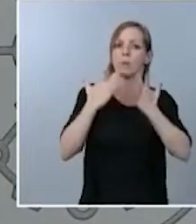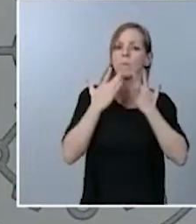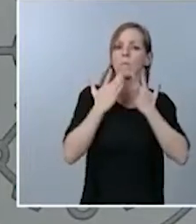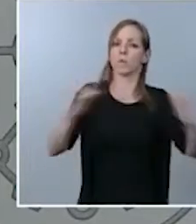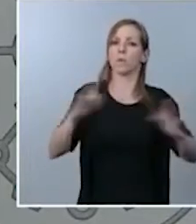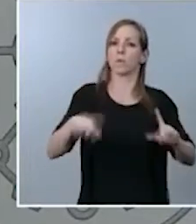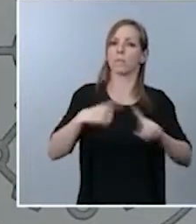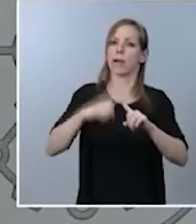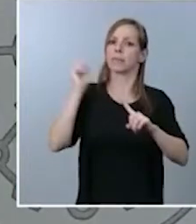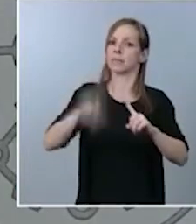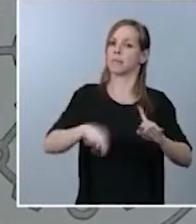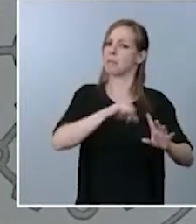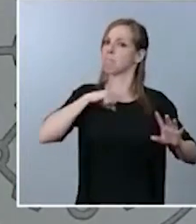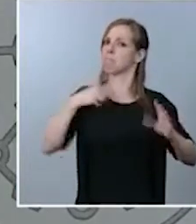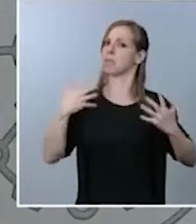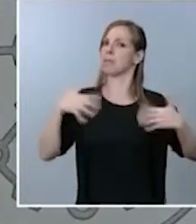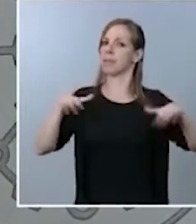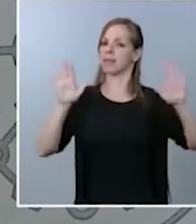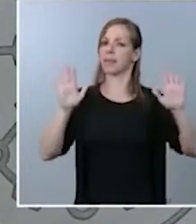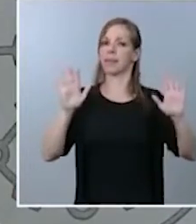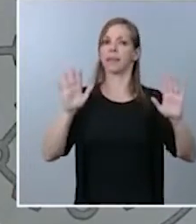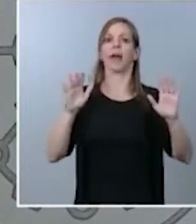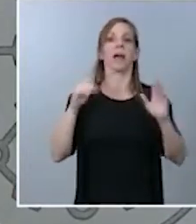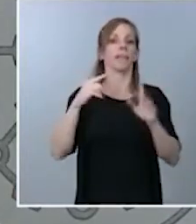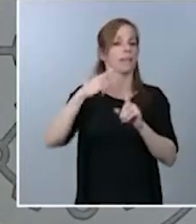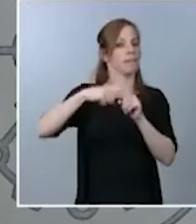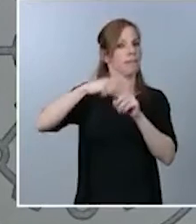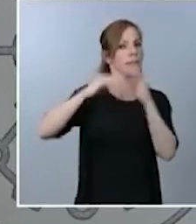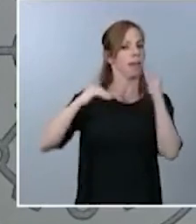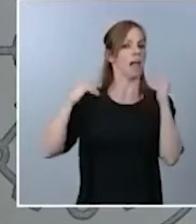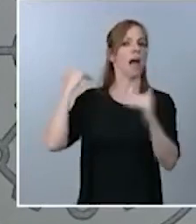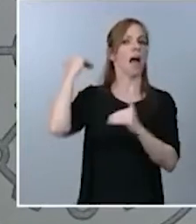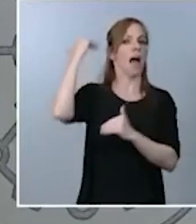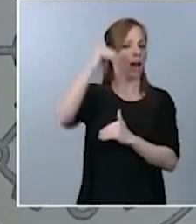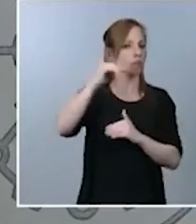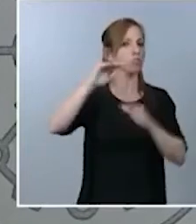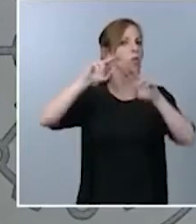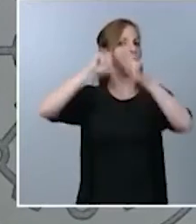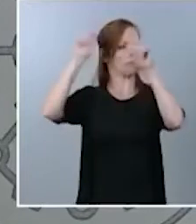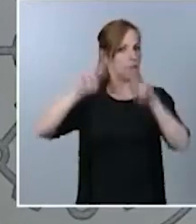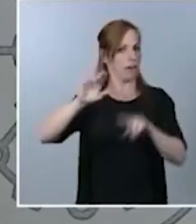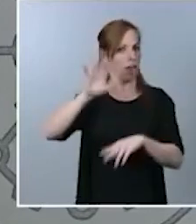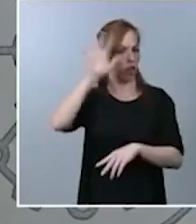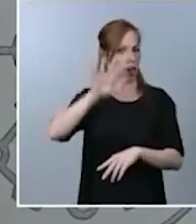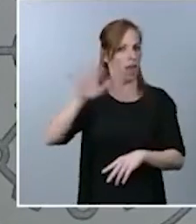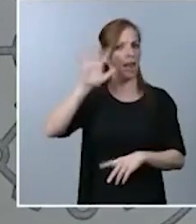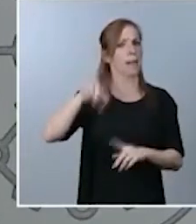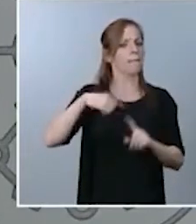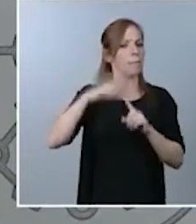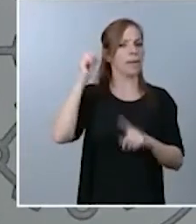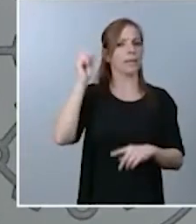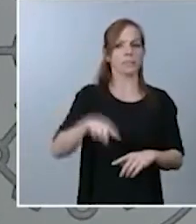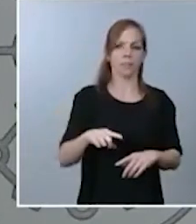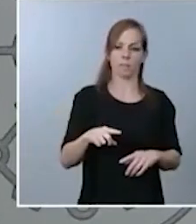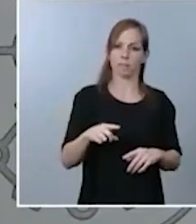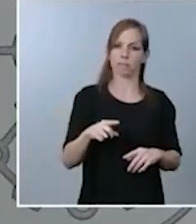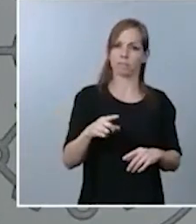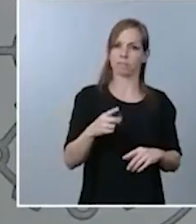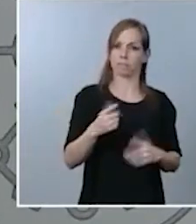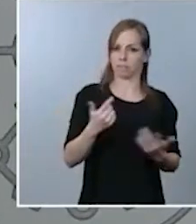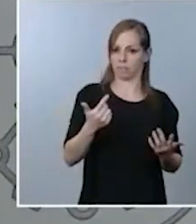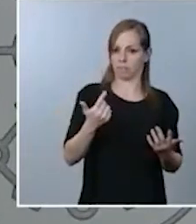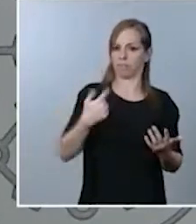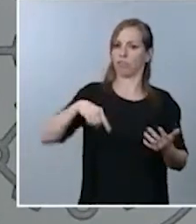en las más altas instancias jurisdiccionales internacionales y situándose así a la altura e incluso por delante